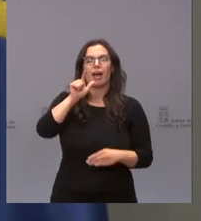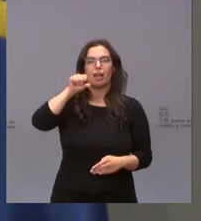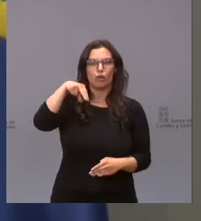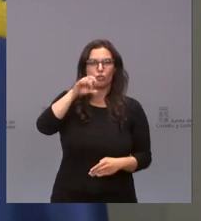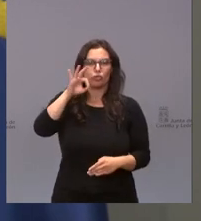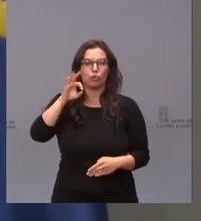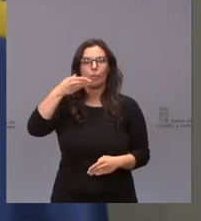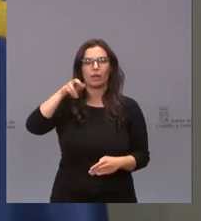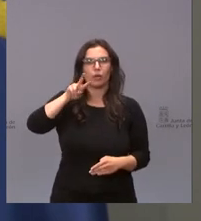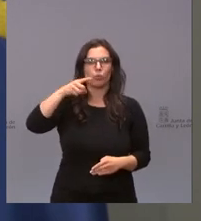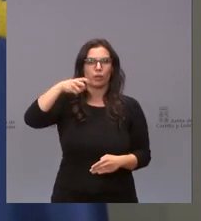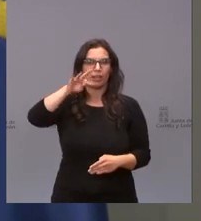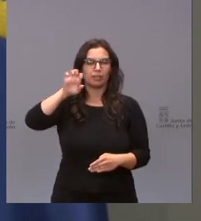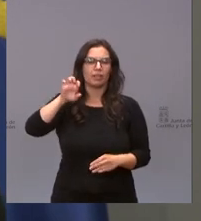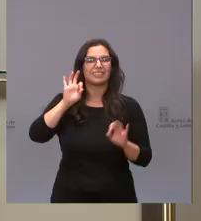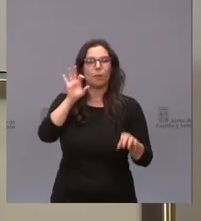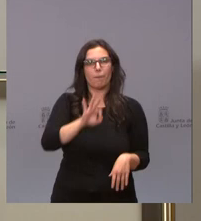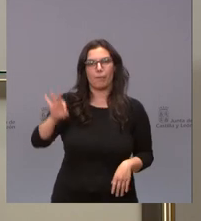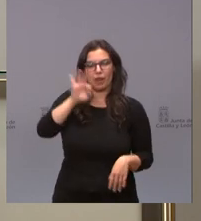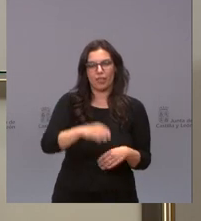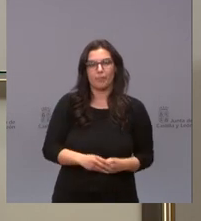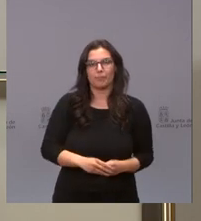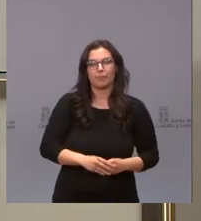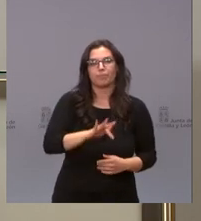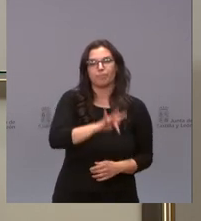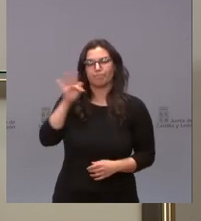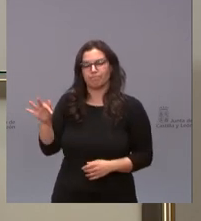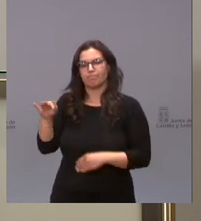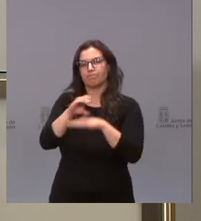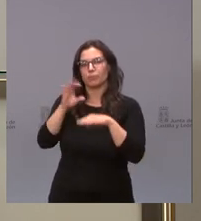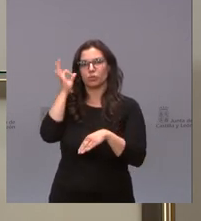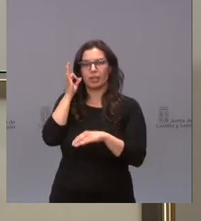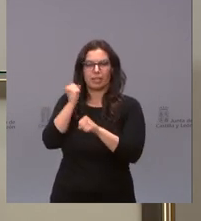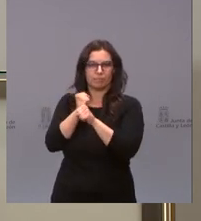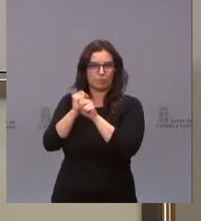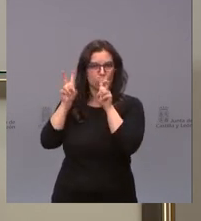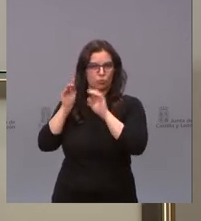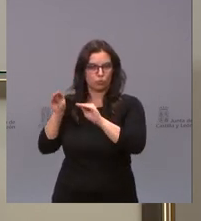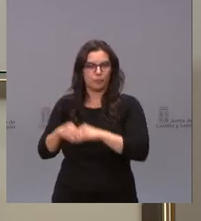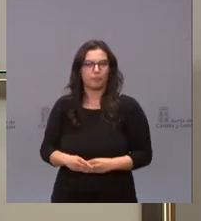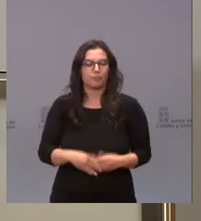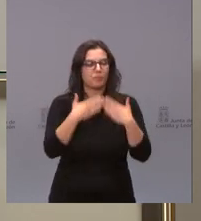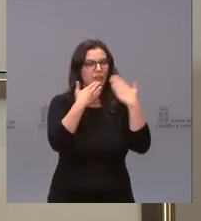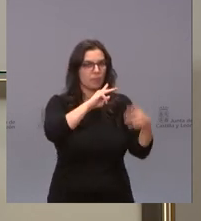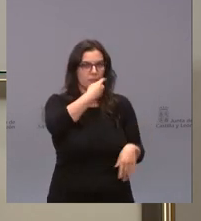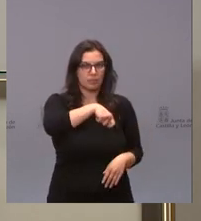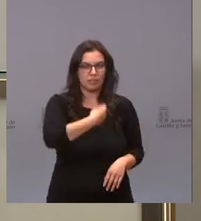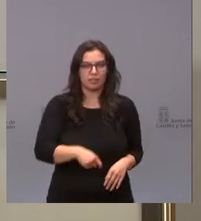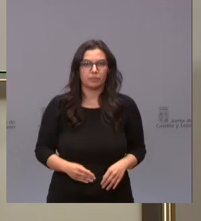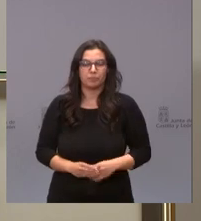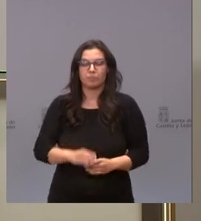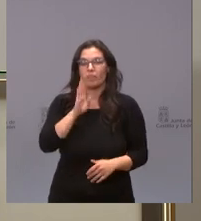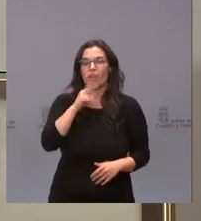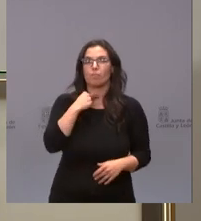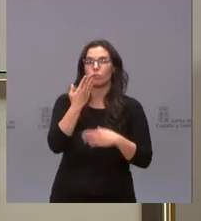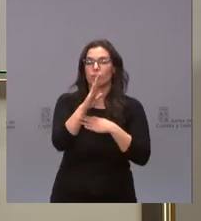en Vareja. El resto de los asuntos los comentará la propia consejera. Gracias, vicepresidente. Como ha indicado el